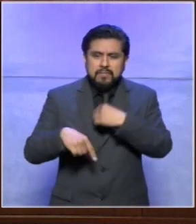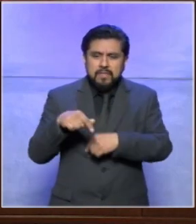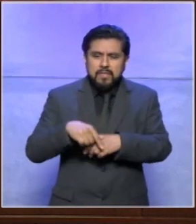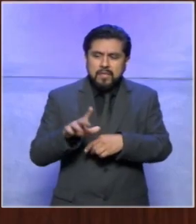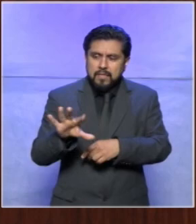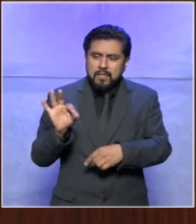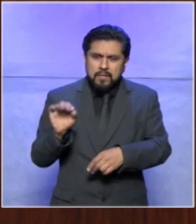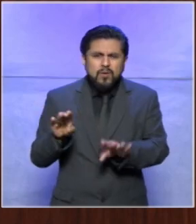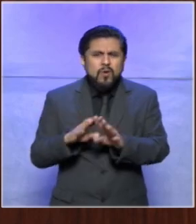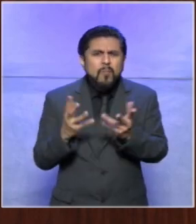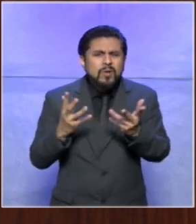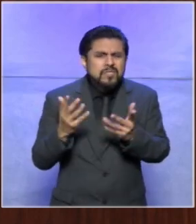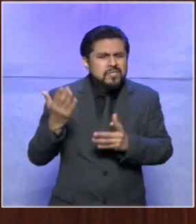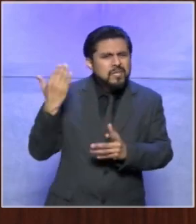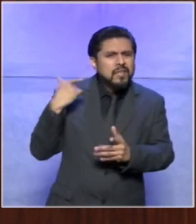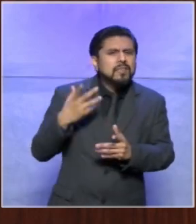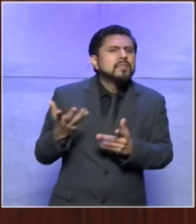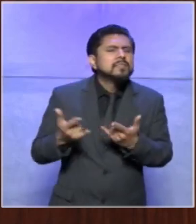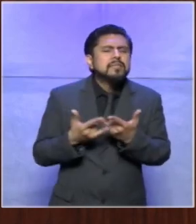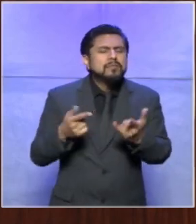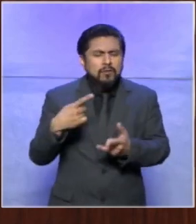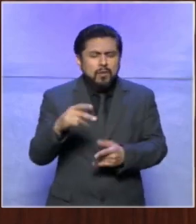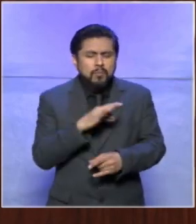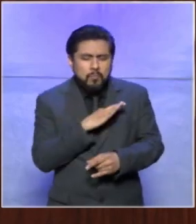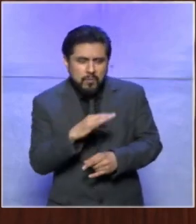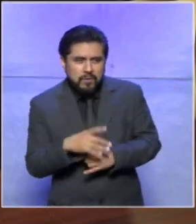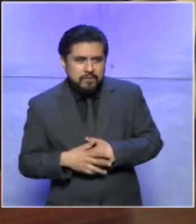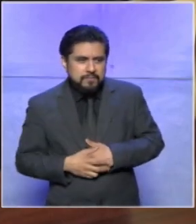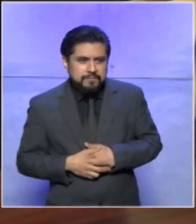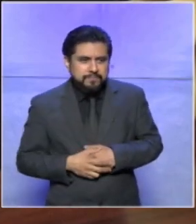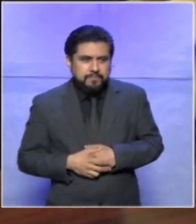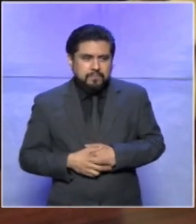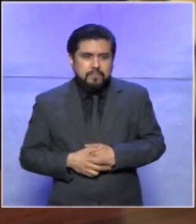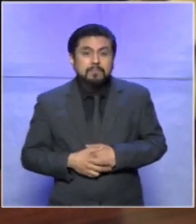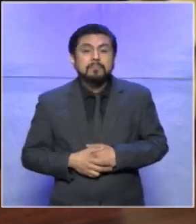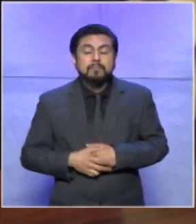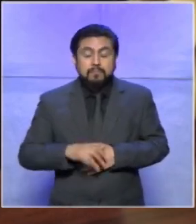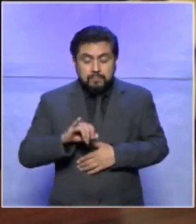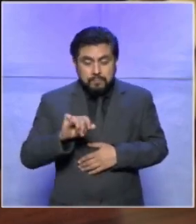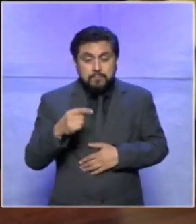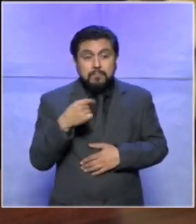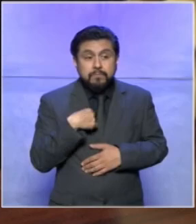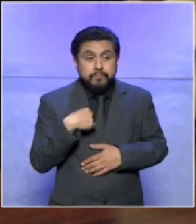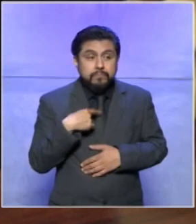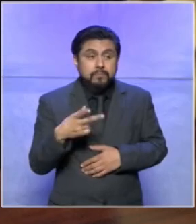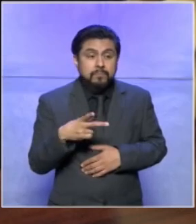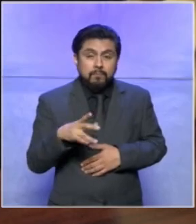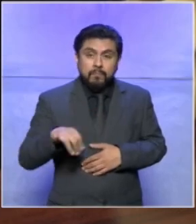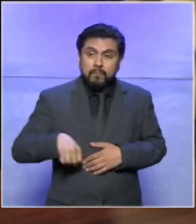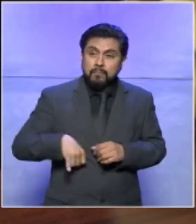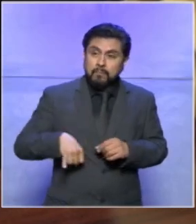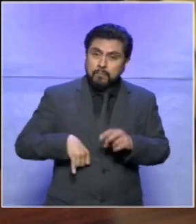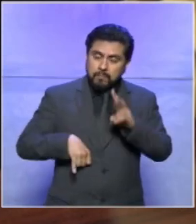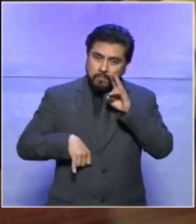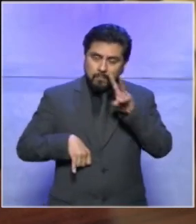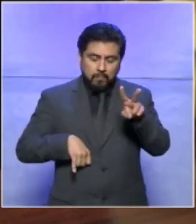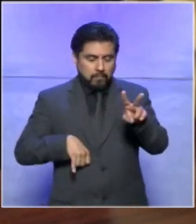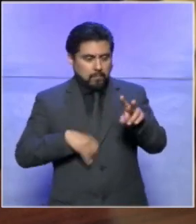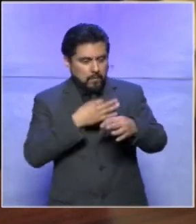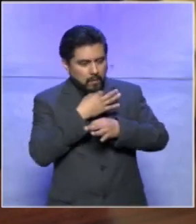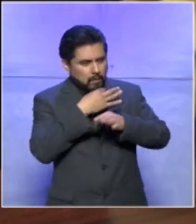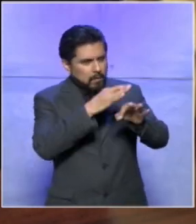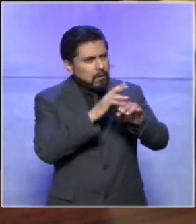participar que tuviste que hacer cuéntanos esa historia por favor amir participe porque me llamó mucho la atención la